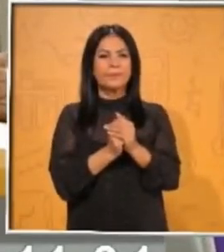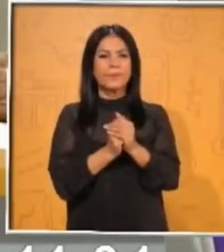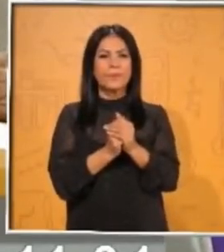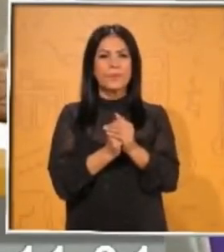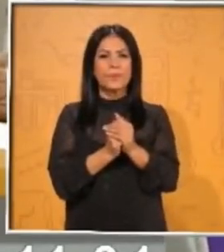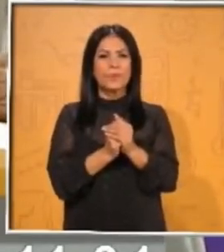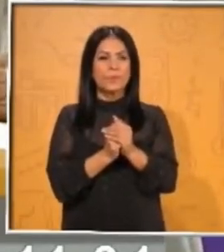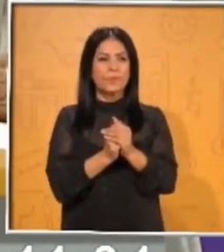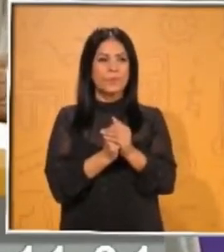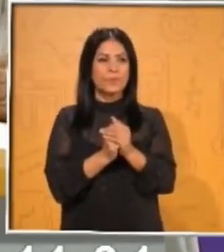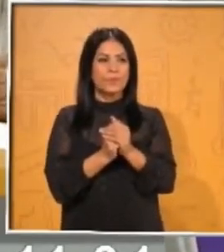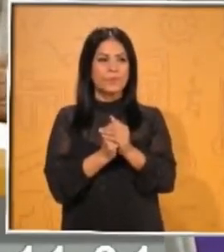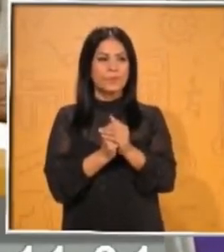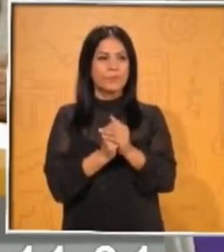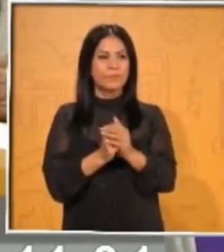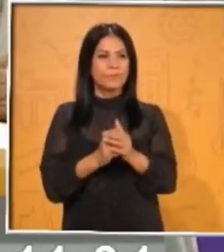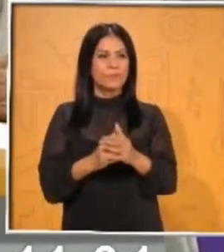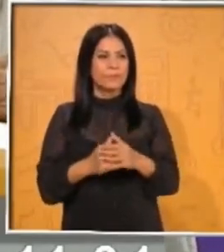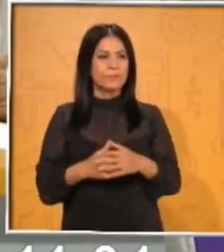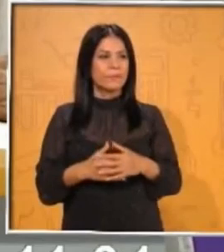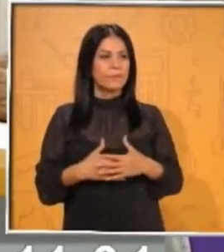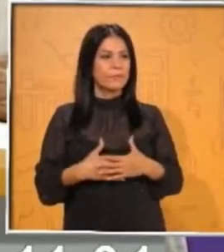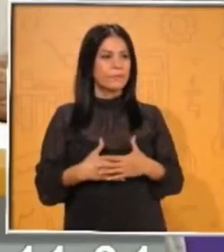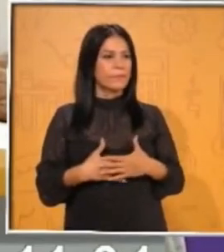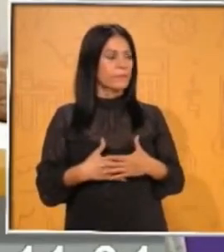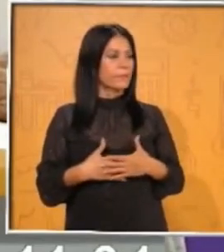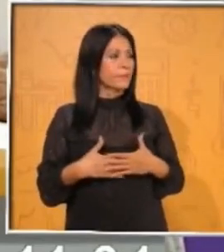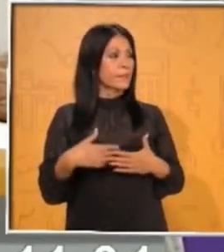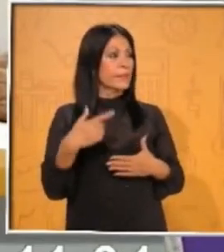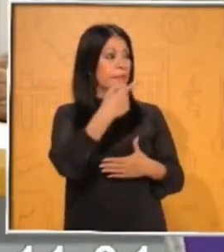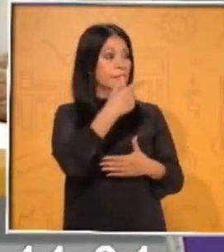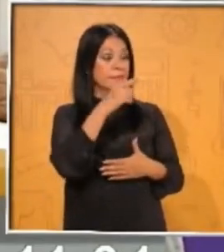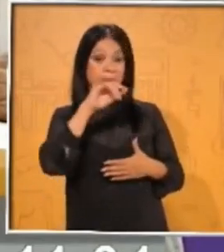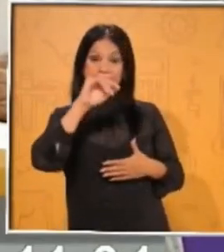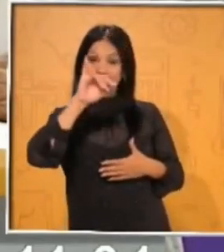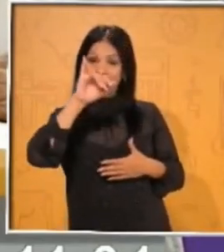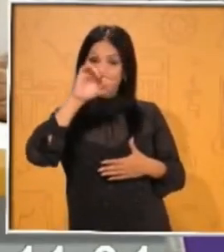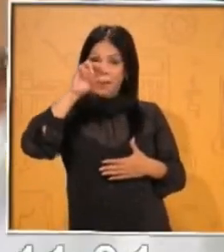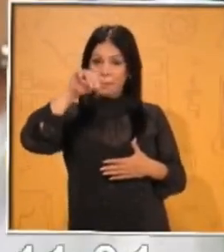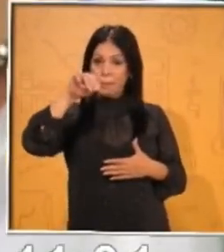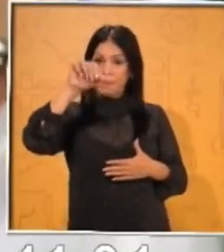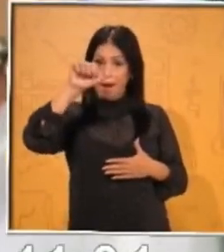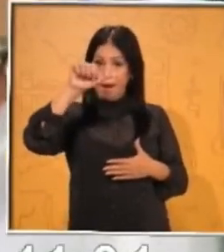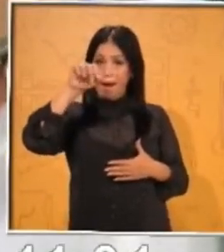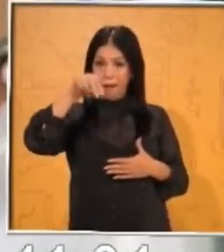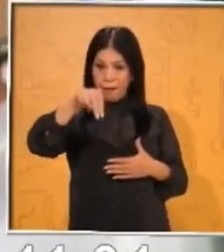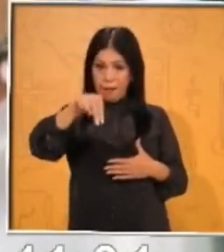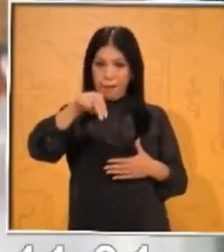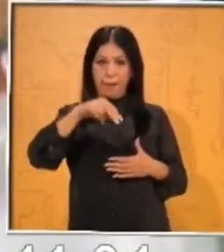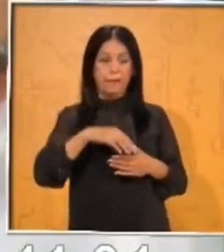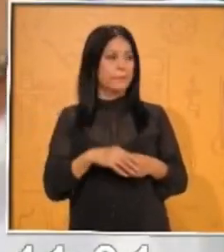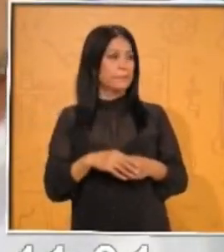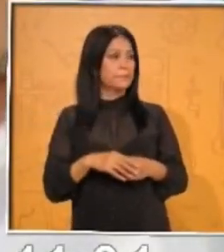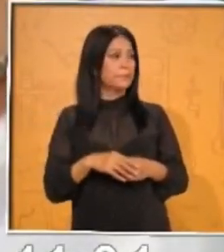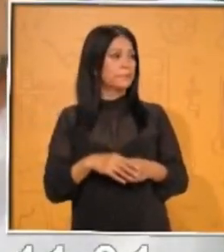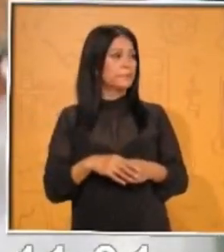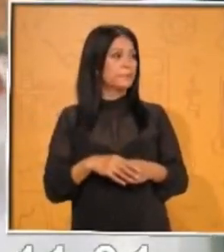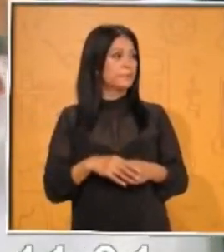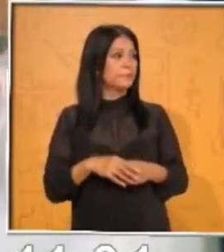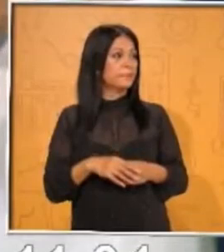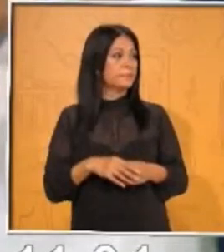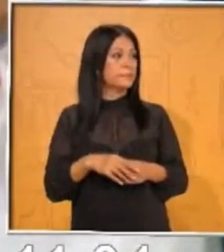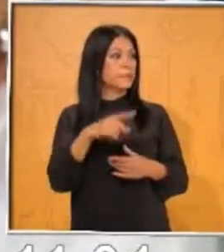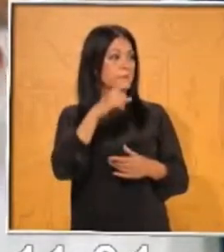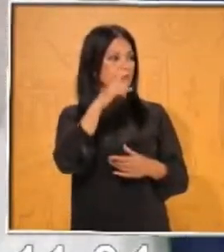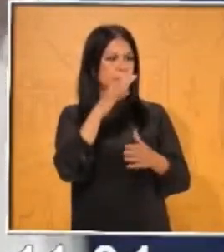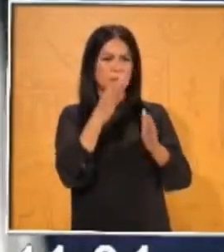Ahora, este es un pequeño trozo de imán. Aquí lo podemos observar. En radio, pues es un imán metálico,